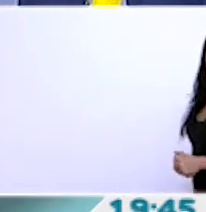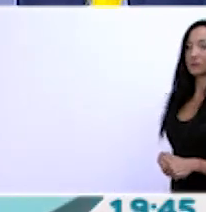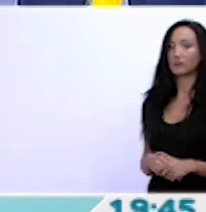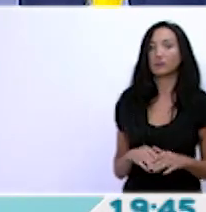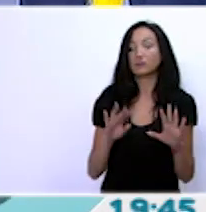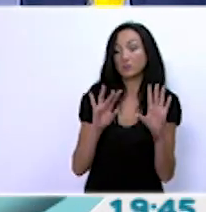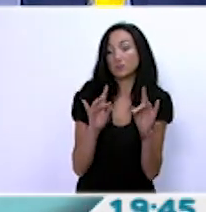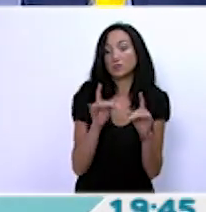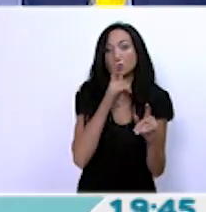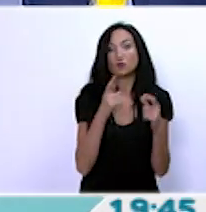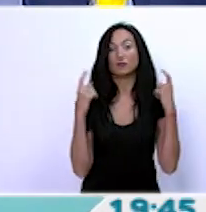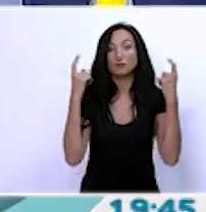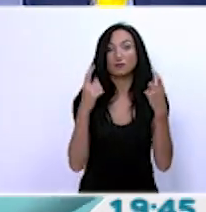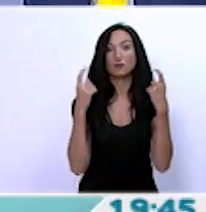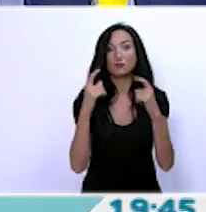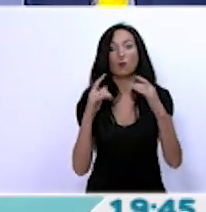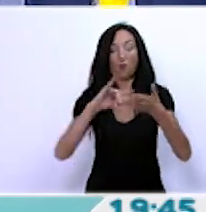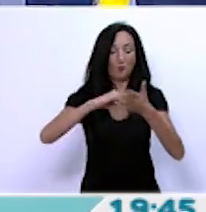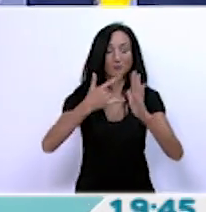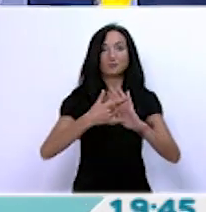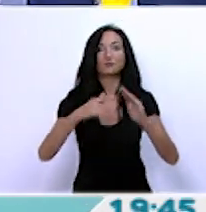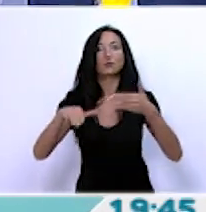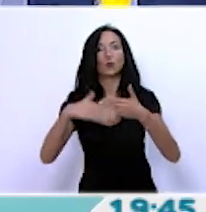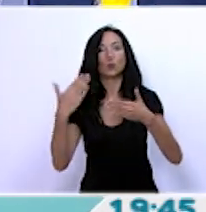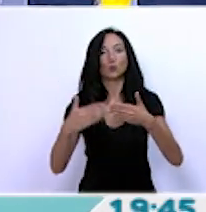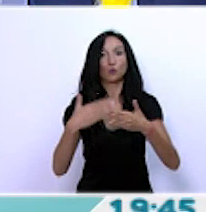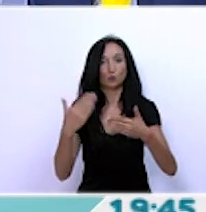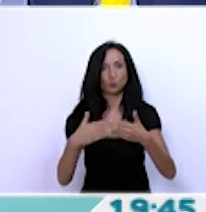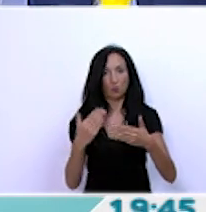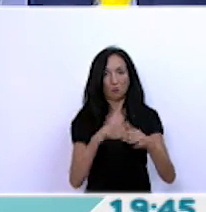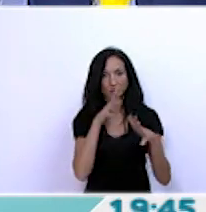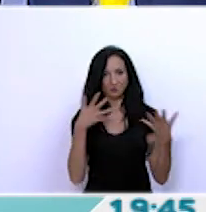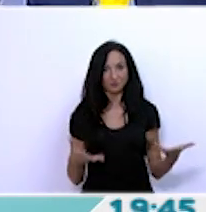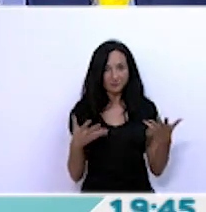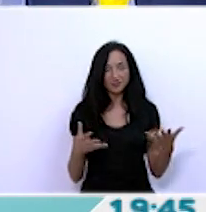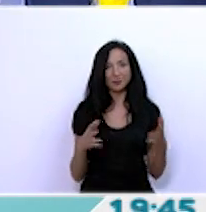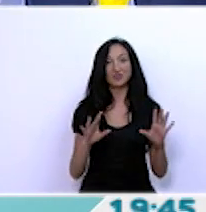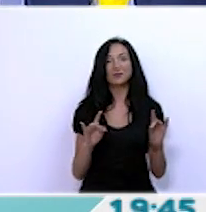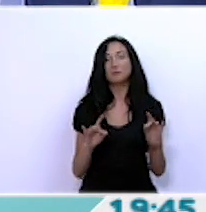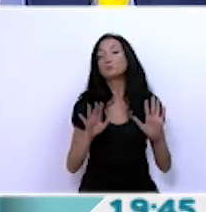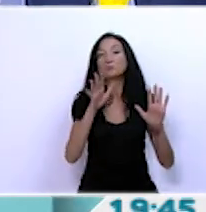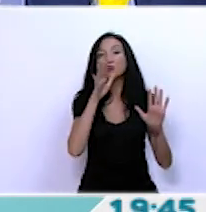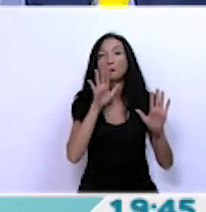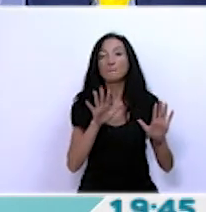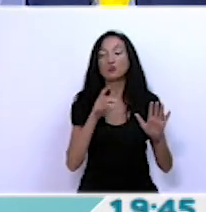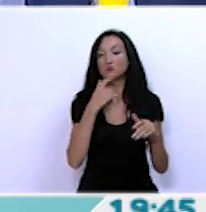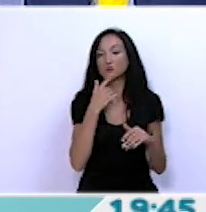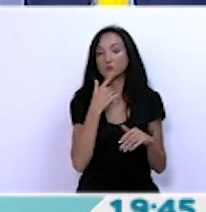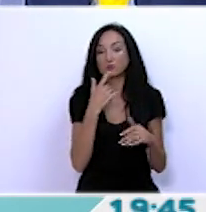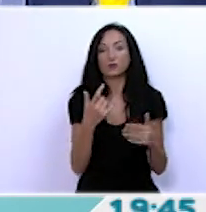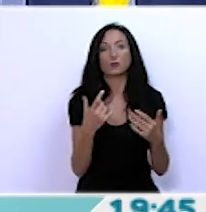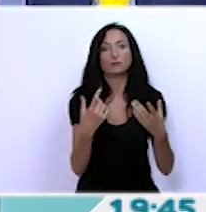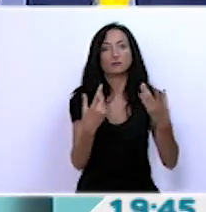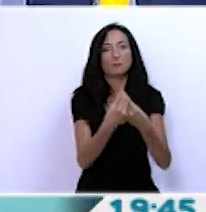intento hacer una arquitectura contemporánea, pero ya te digo, en la confluencia con el